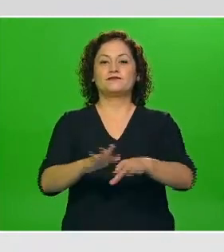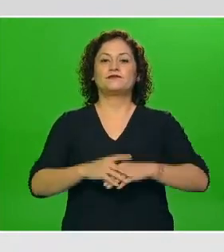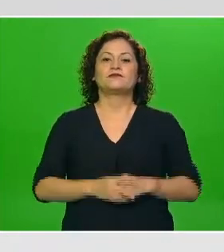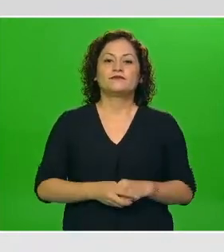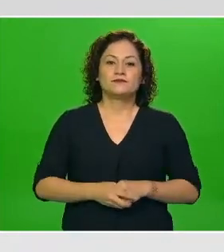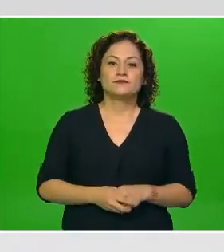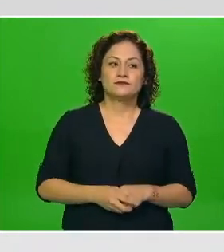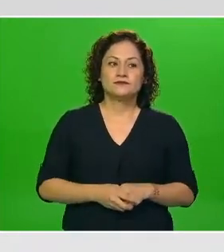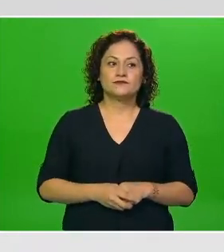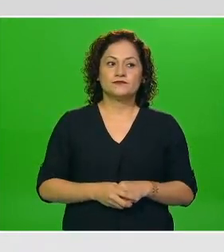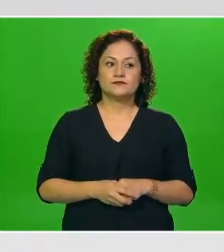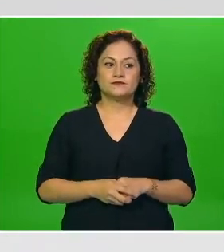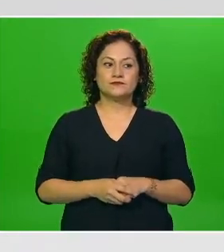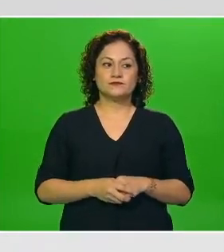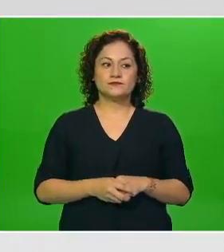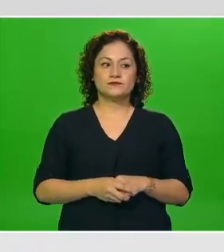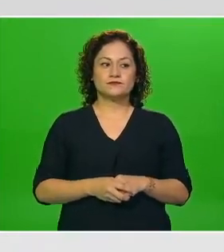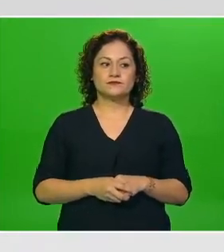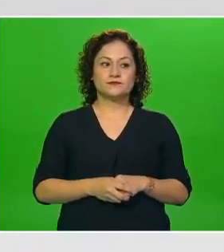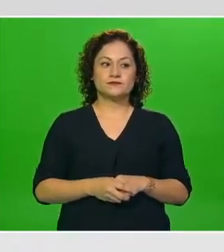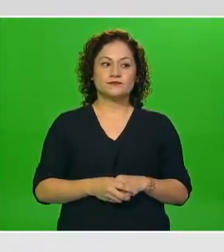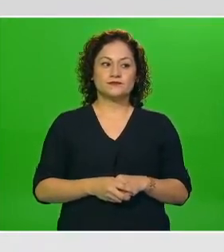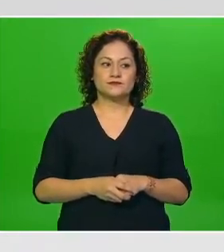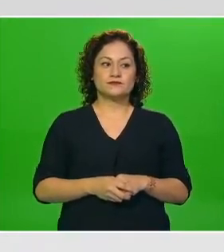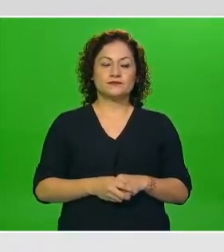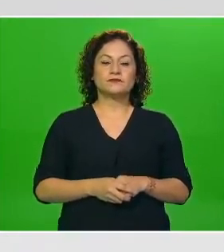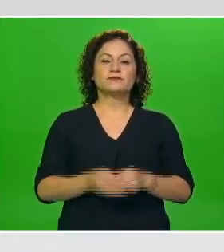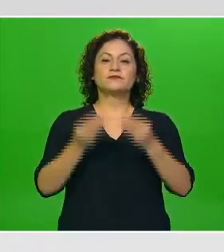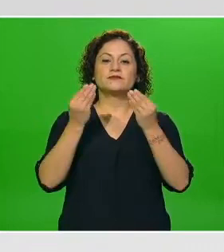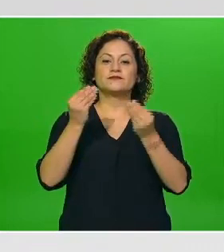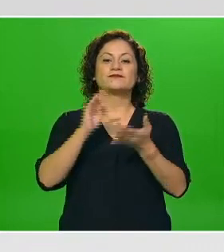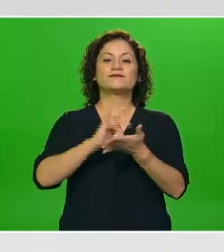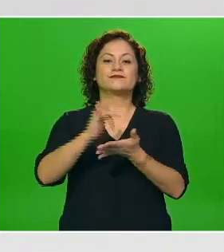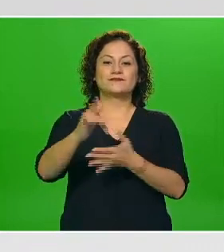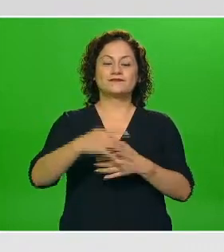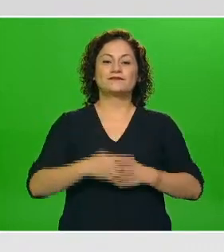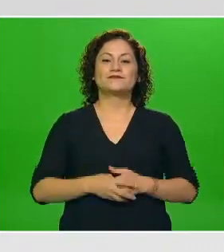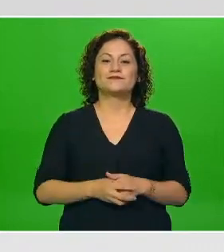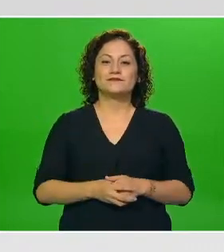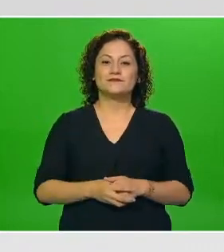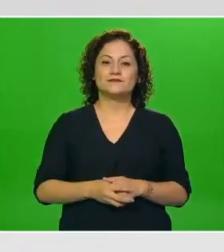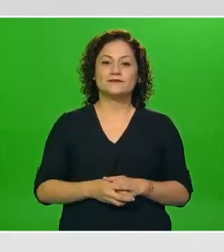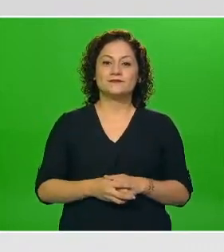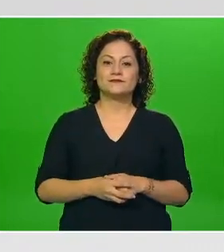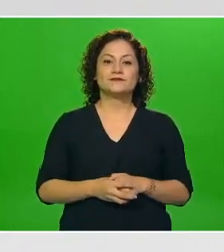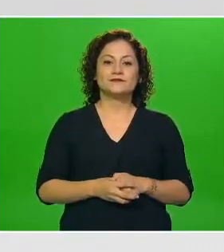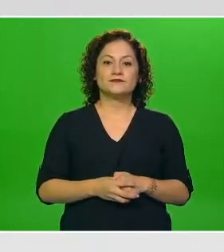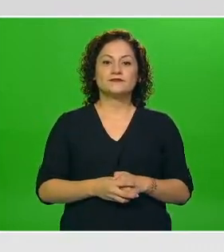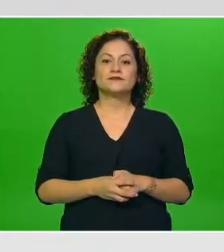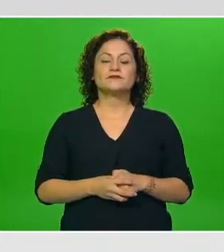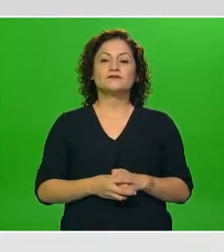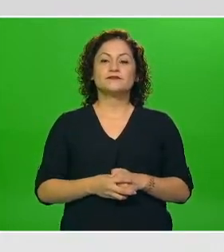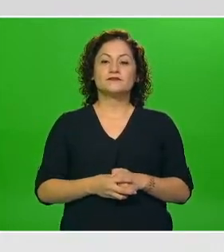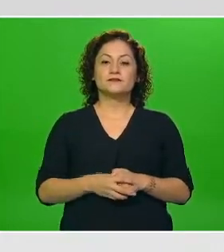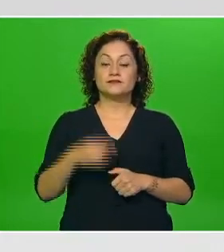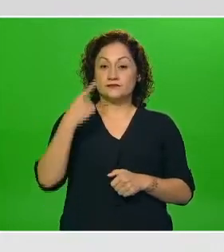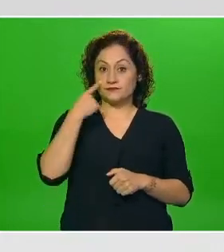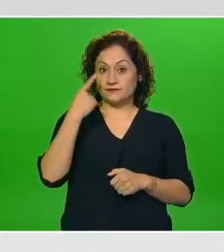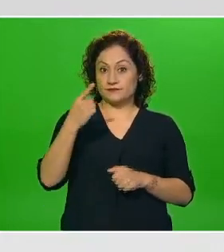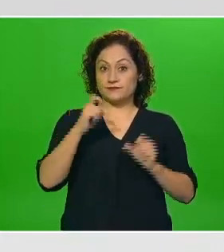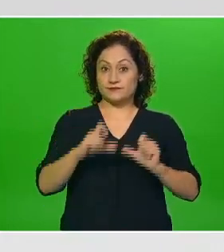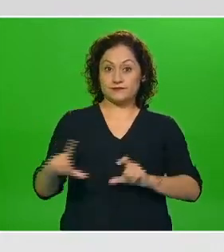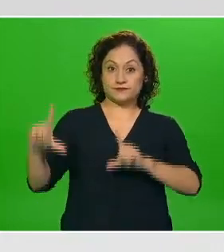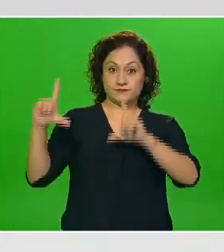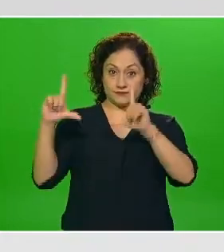si lo pueden colocar muchísimas gracias en esta primera gráfica